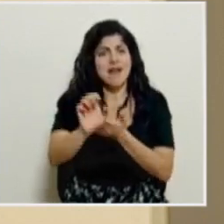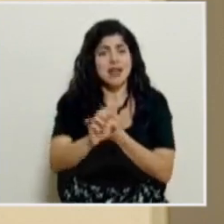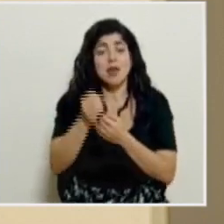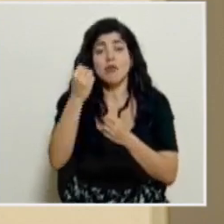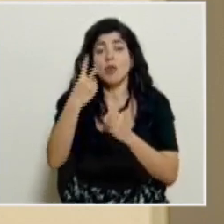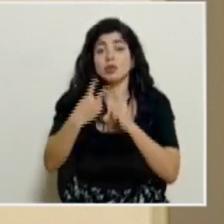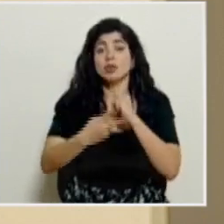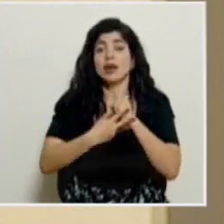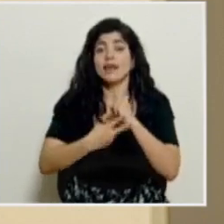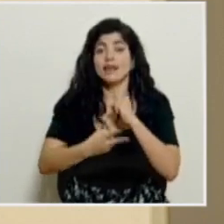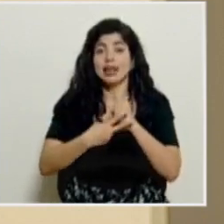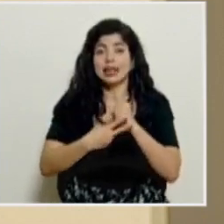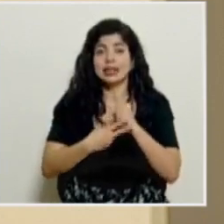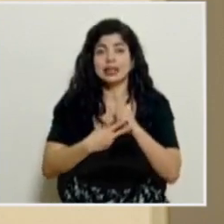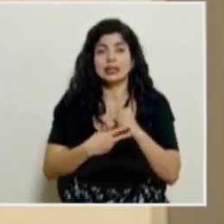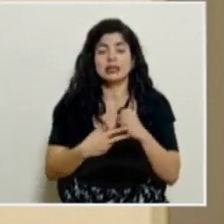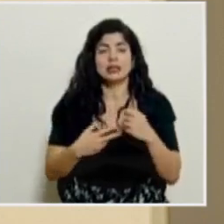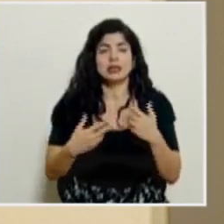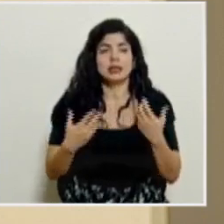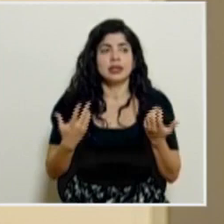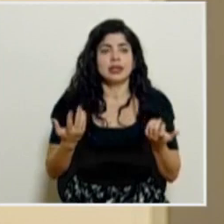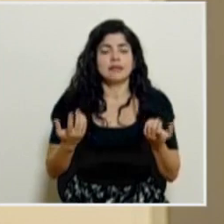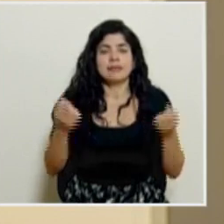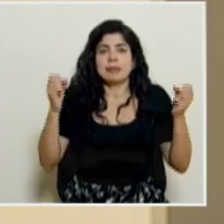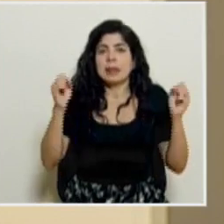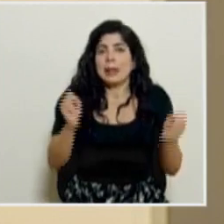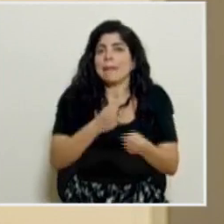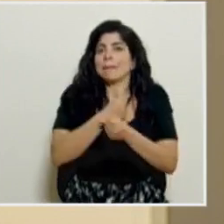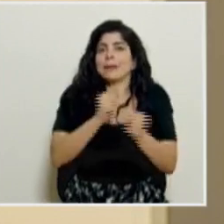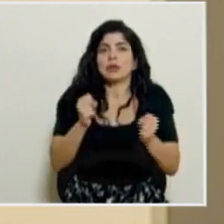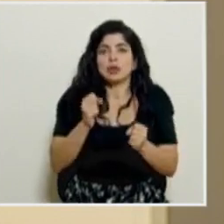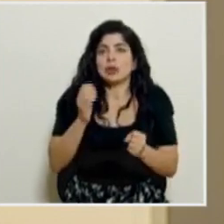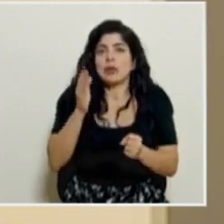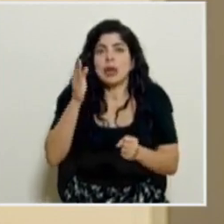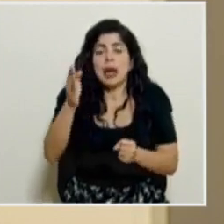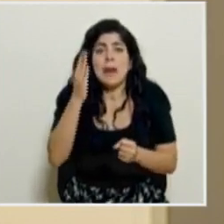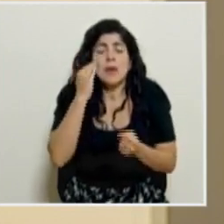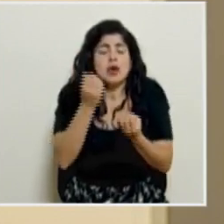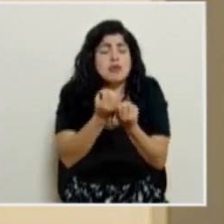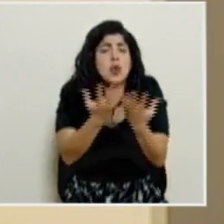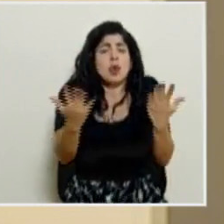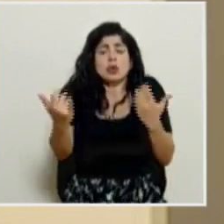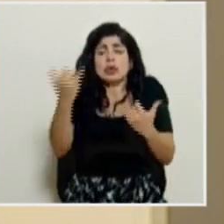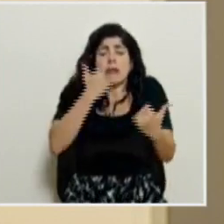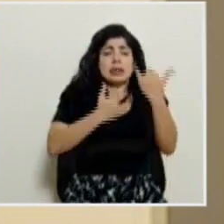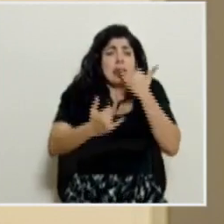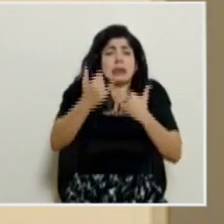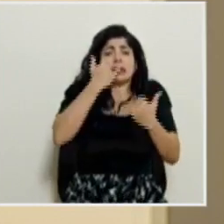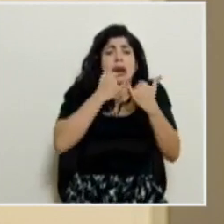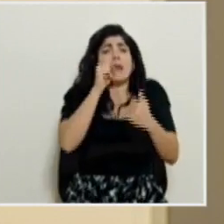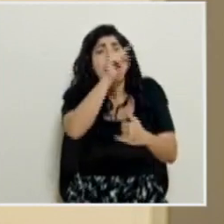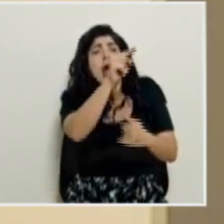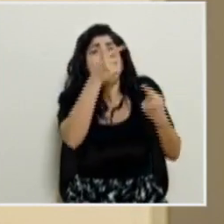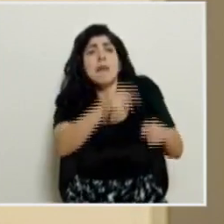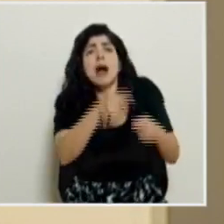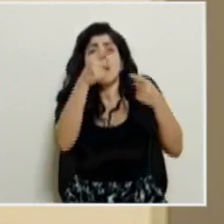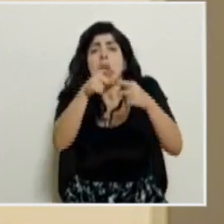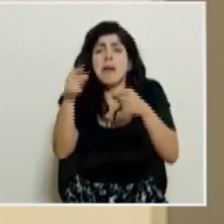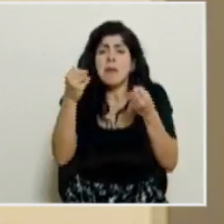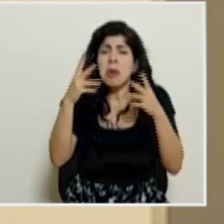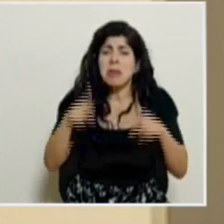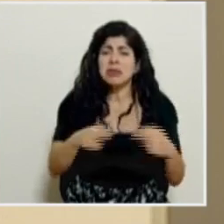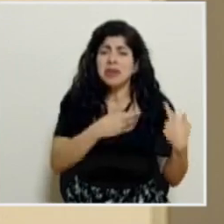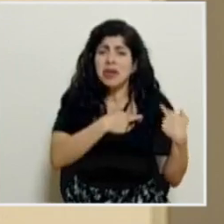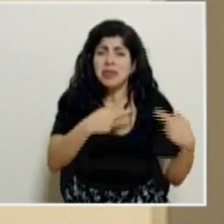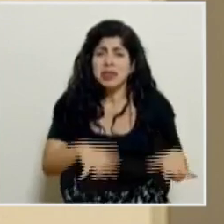casos han sido prácticamente imposible de atender ante la cantidad de personas y la forma irresponsable